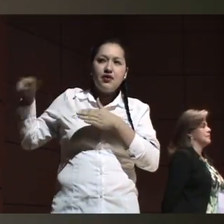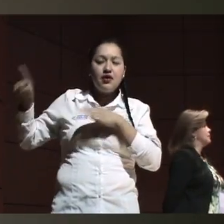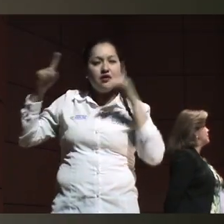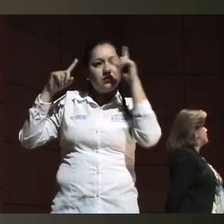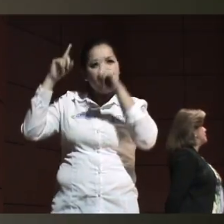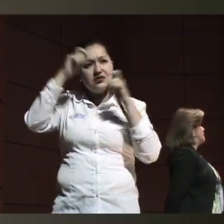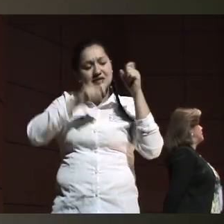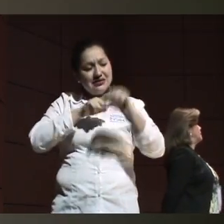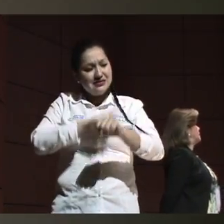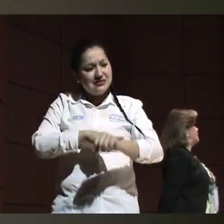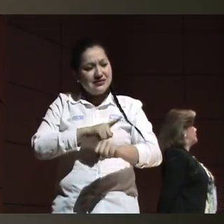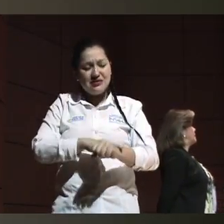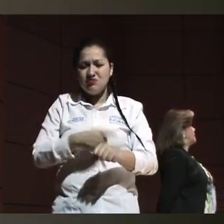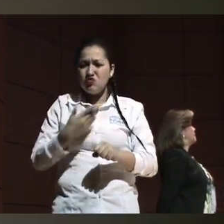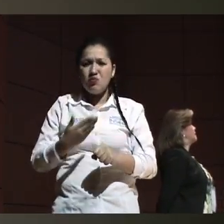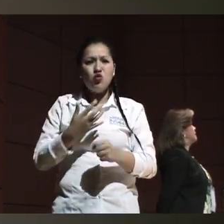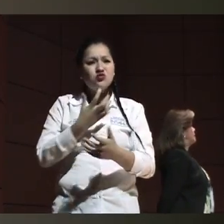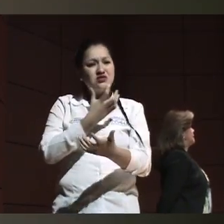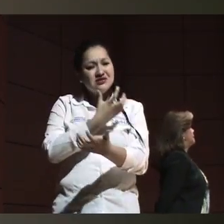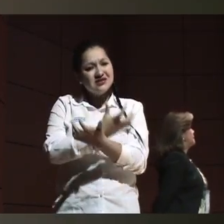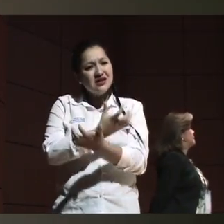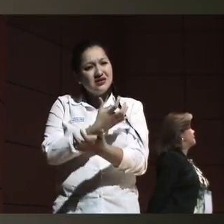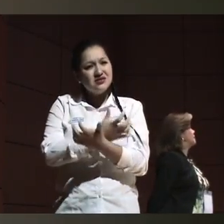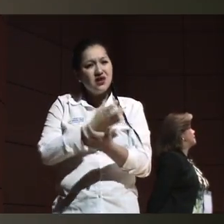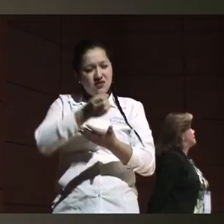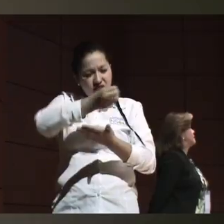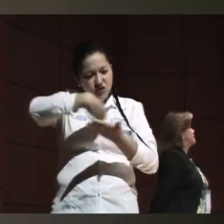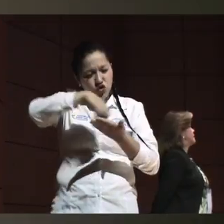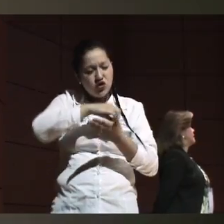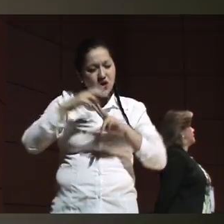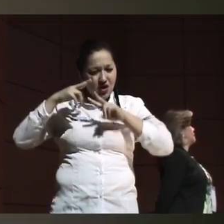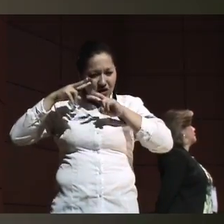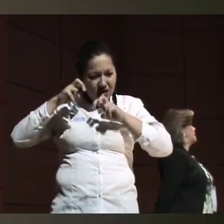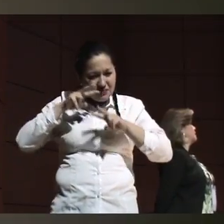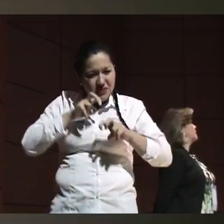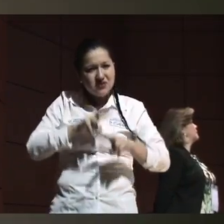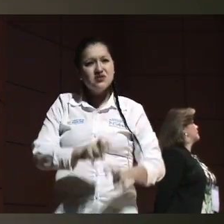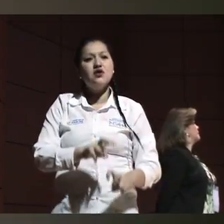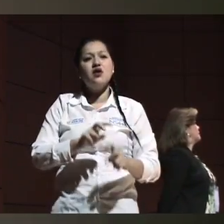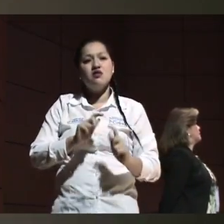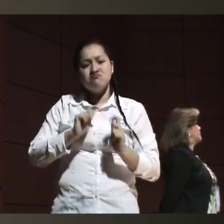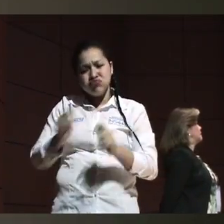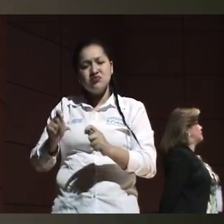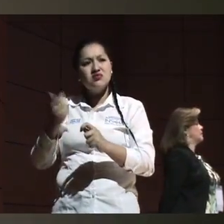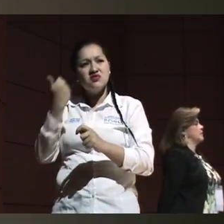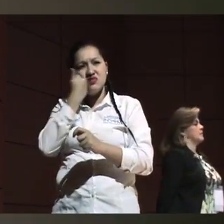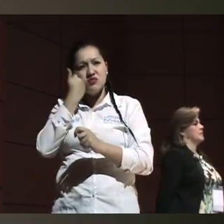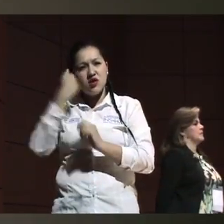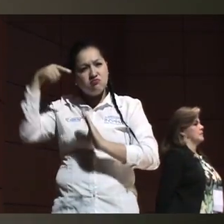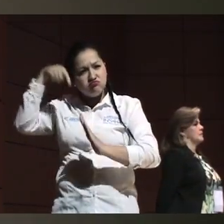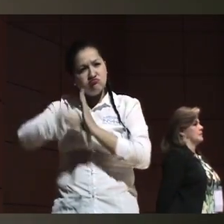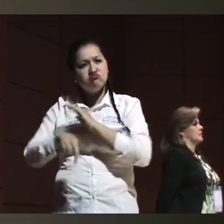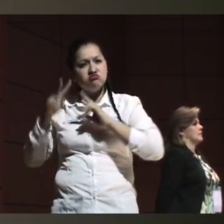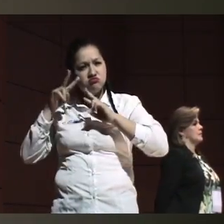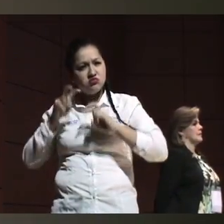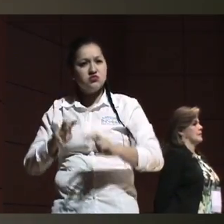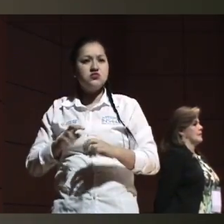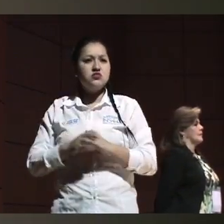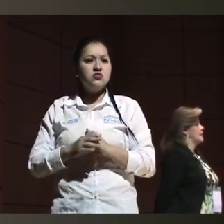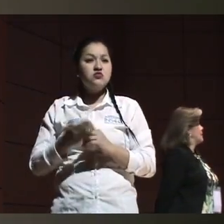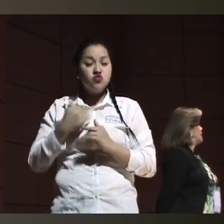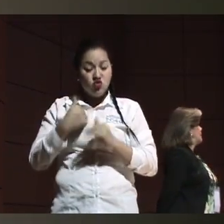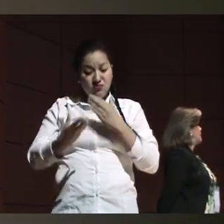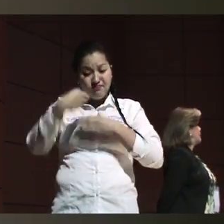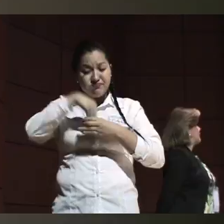tiempo tiene que pasar para que la ciencia le devuelva la paternidad a otra enfermedad huérfana? He estado aprendiendo a vivir con sus síntomas,